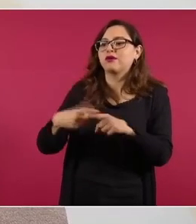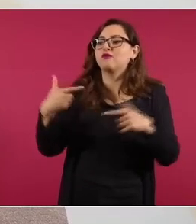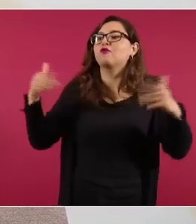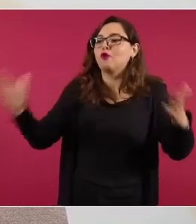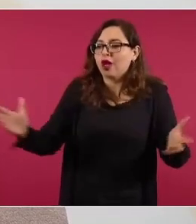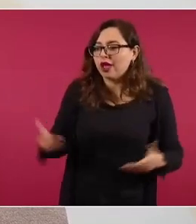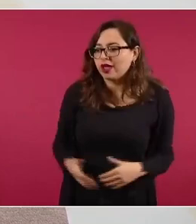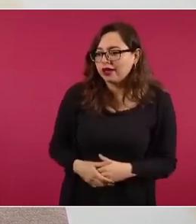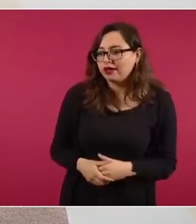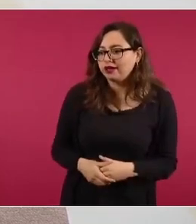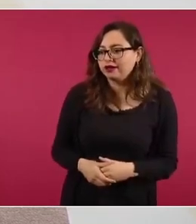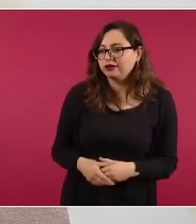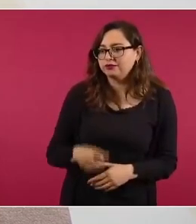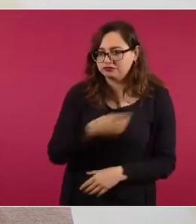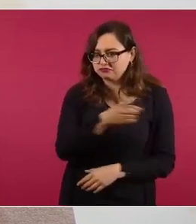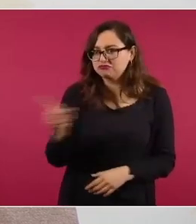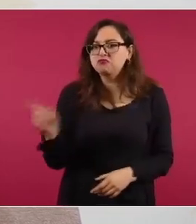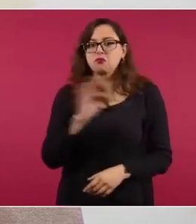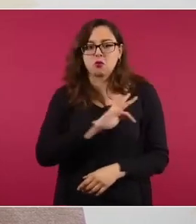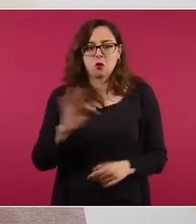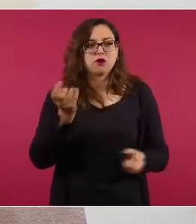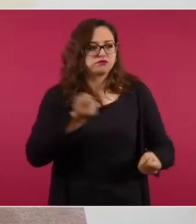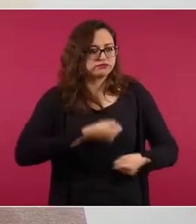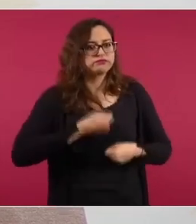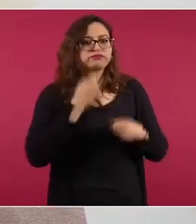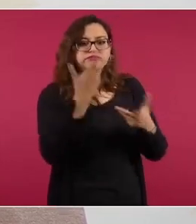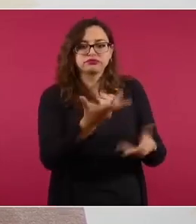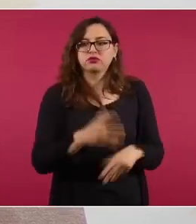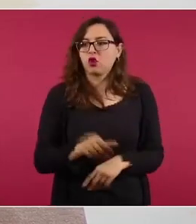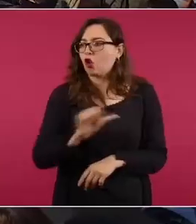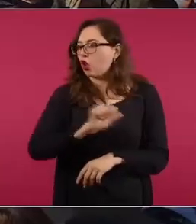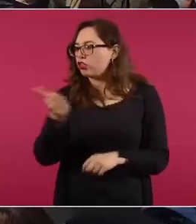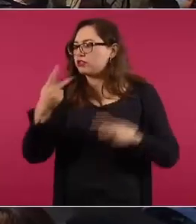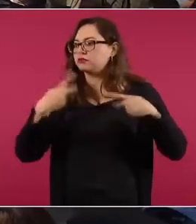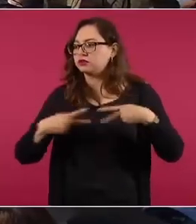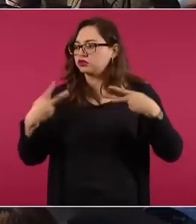quienes otros participaron